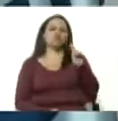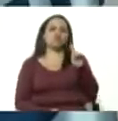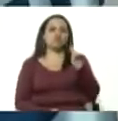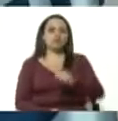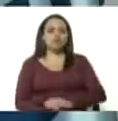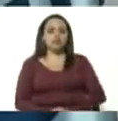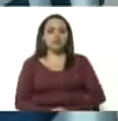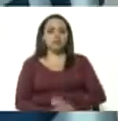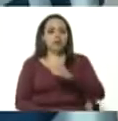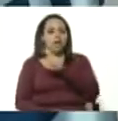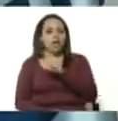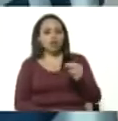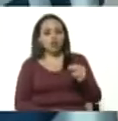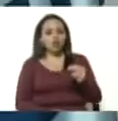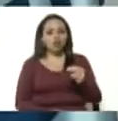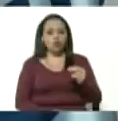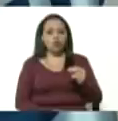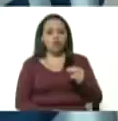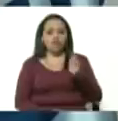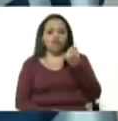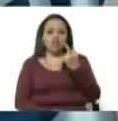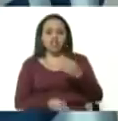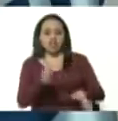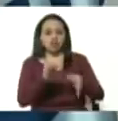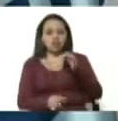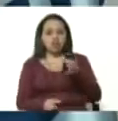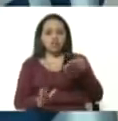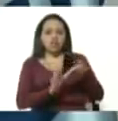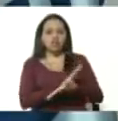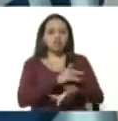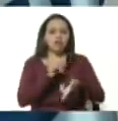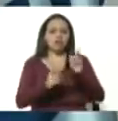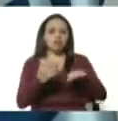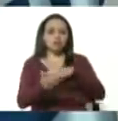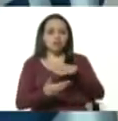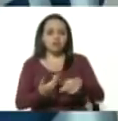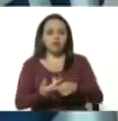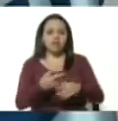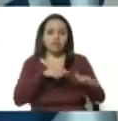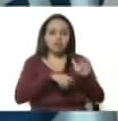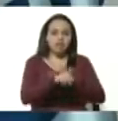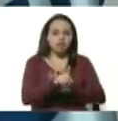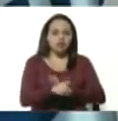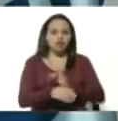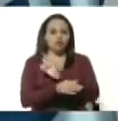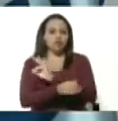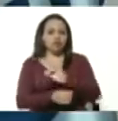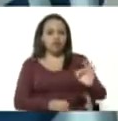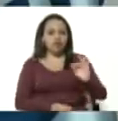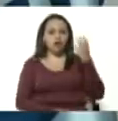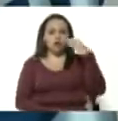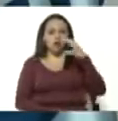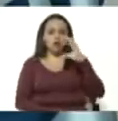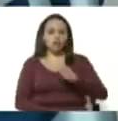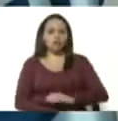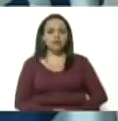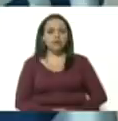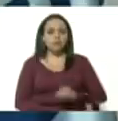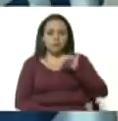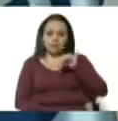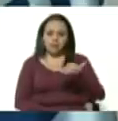impunidad en casos como los que mencioné en la frontera con Colombia a pesar de todo ello